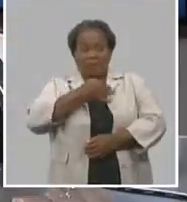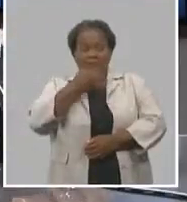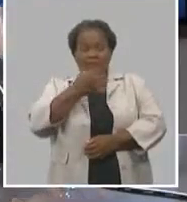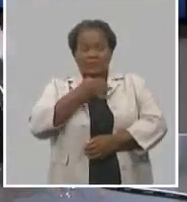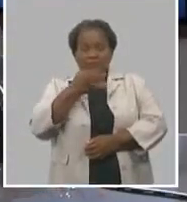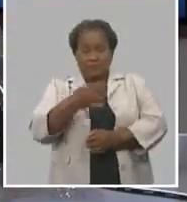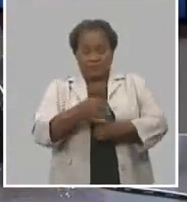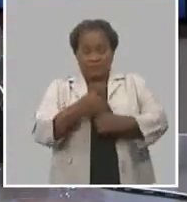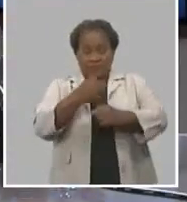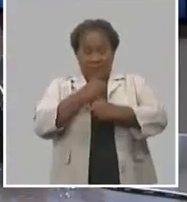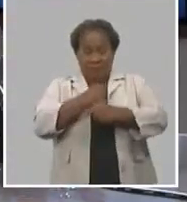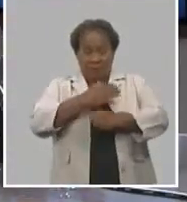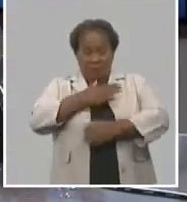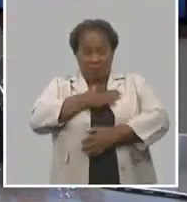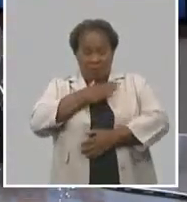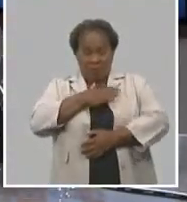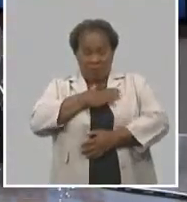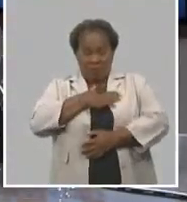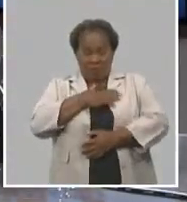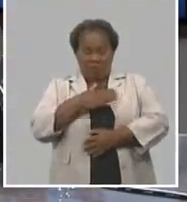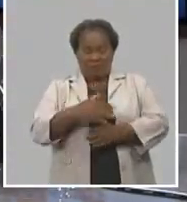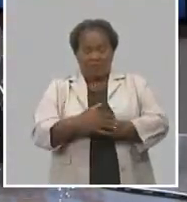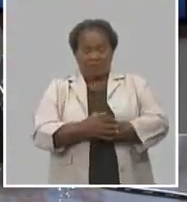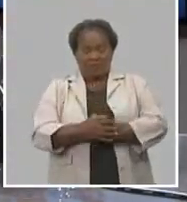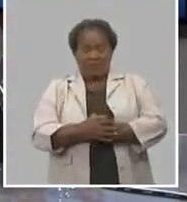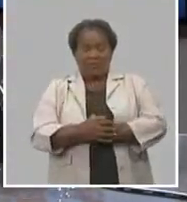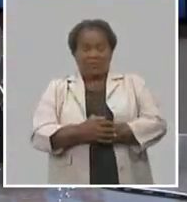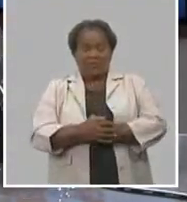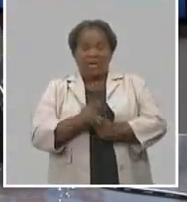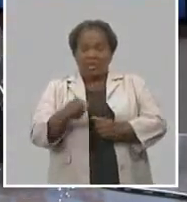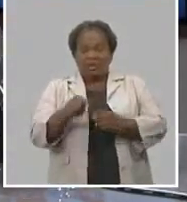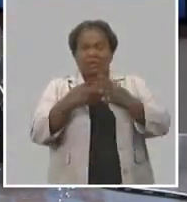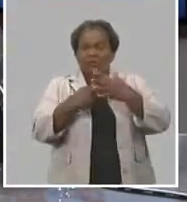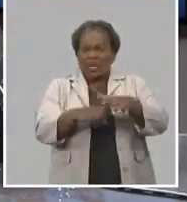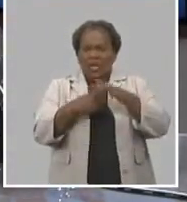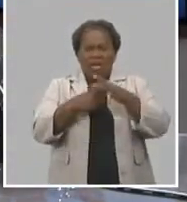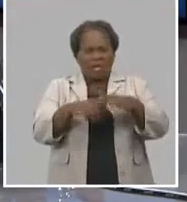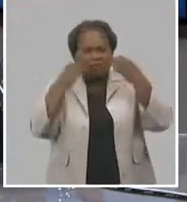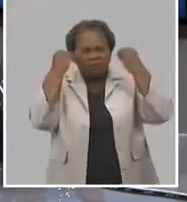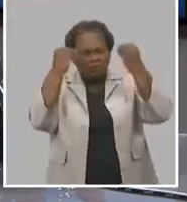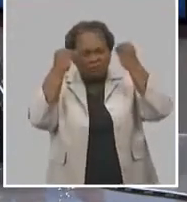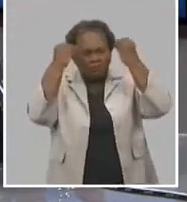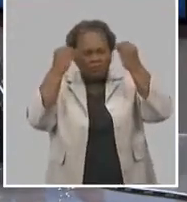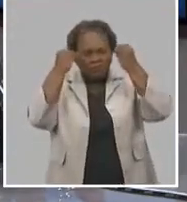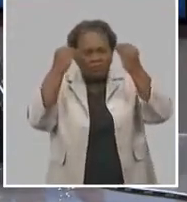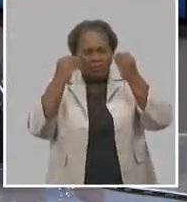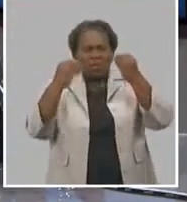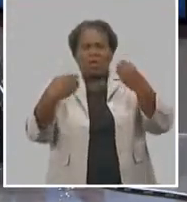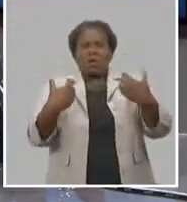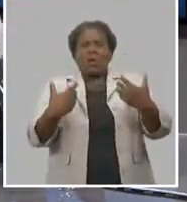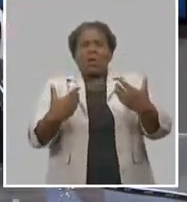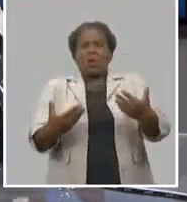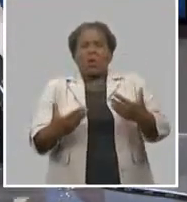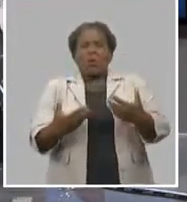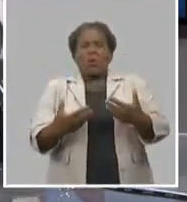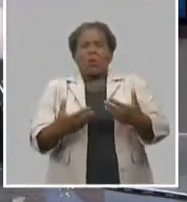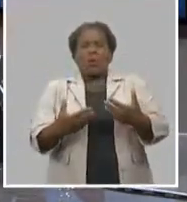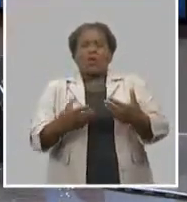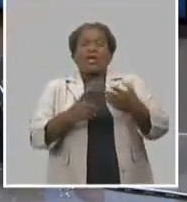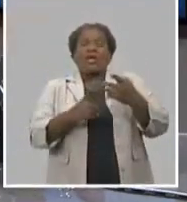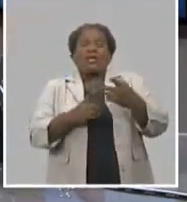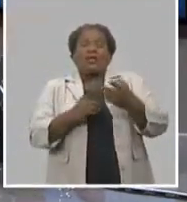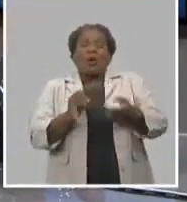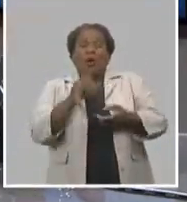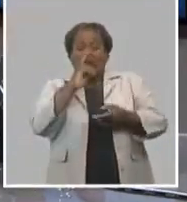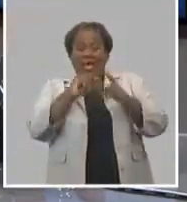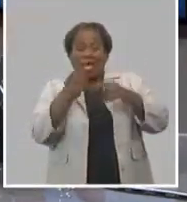En el trabajo por cuenta propia estamos revisando un diseño de la carga tributaria que